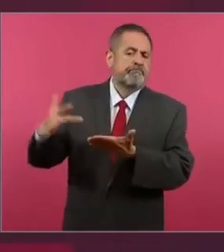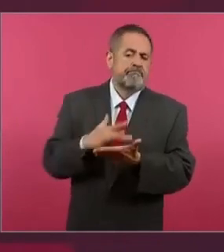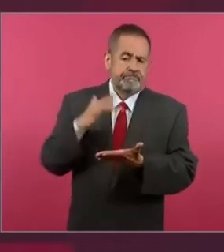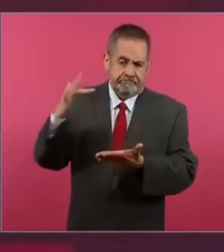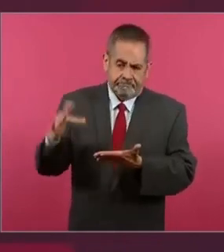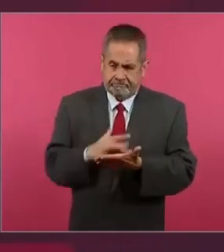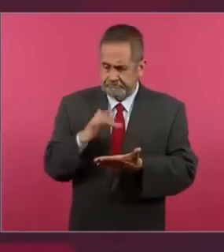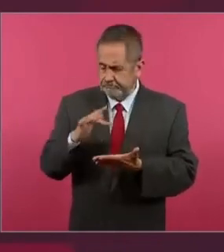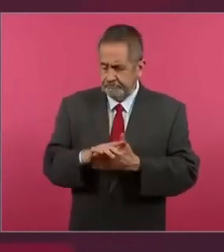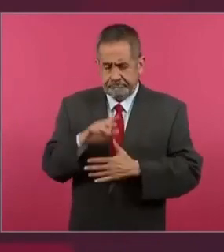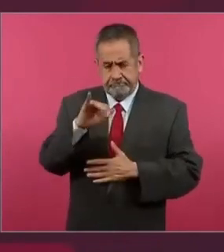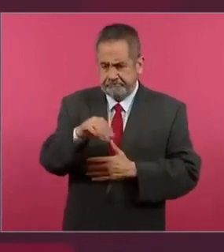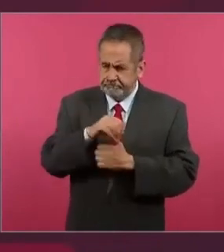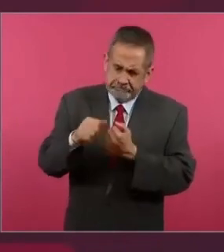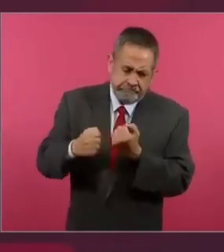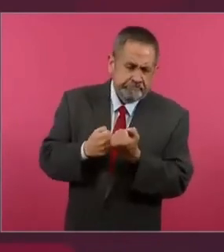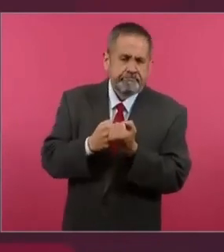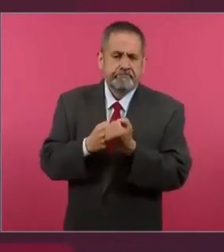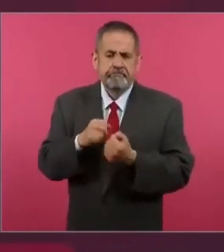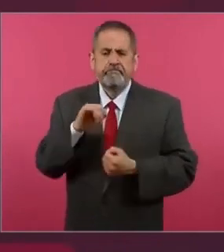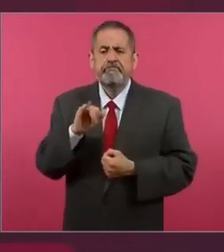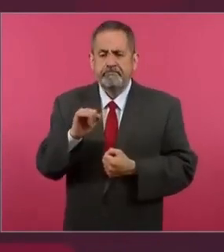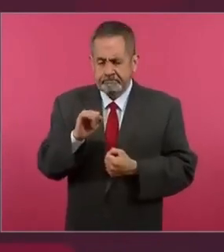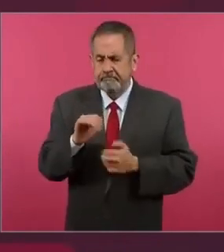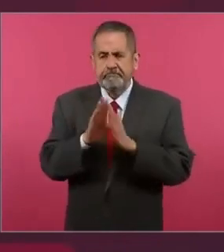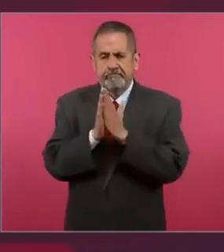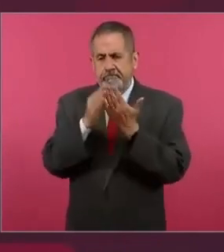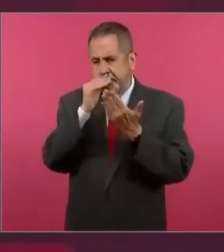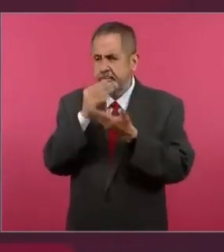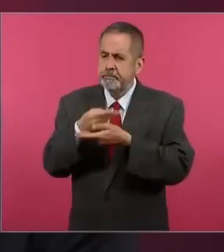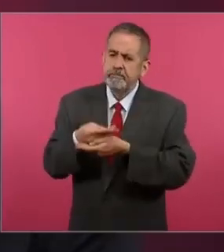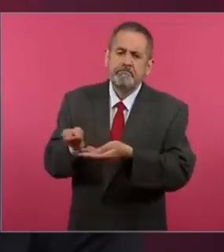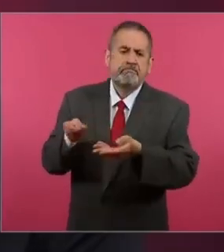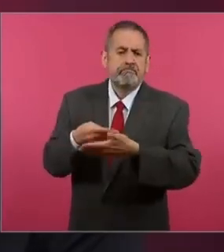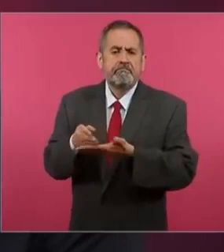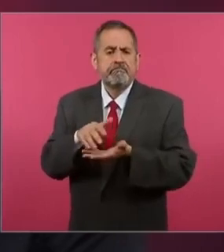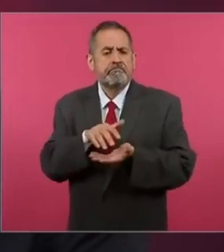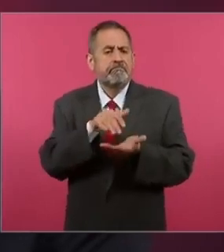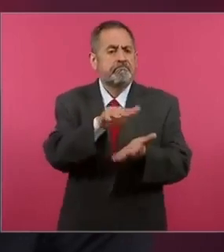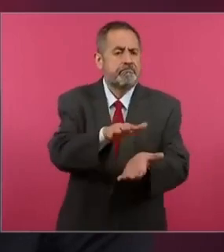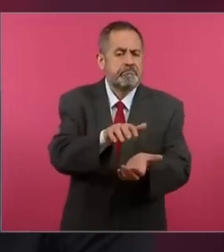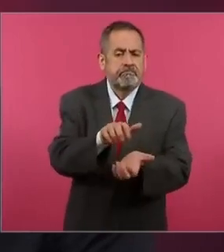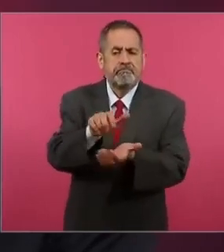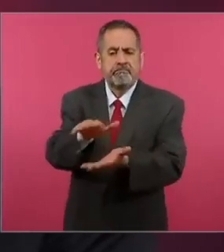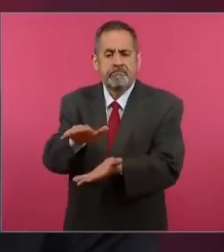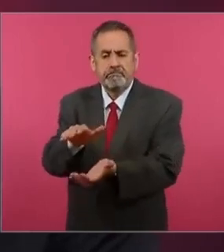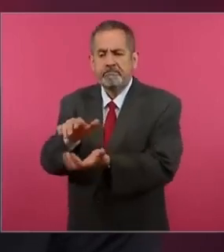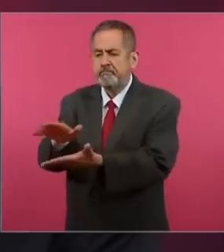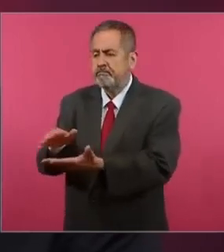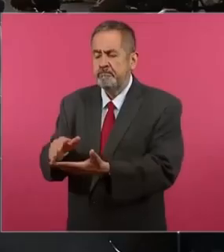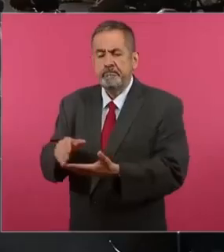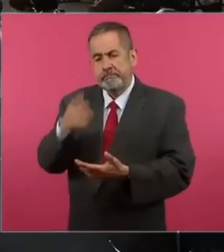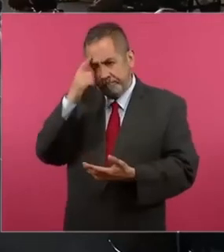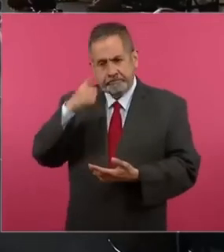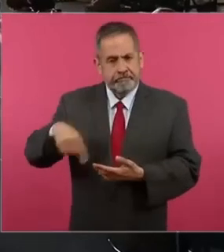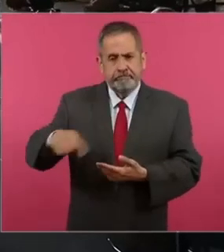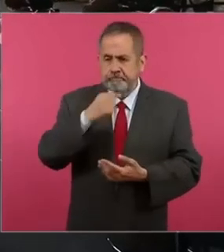el que se entreguen los libros de texto